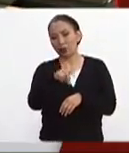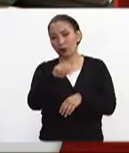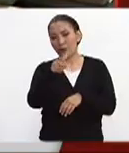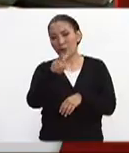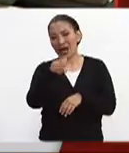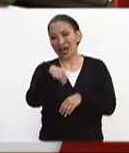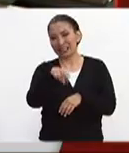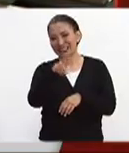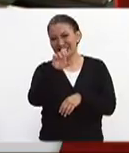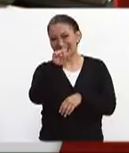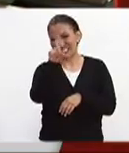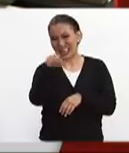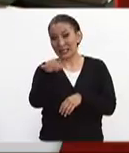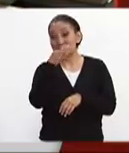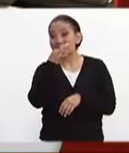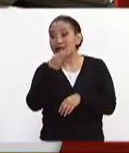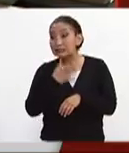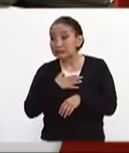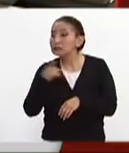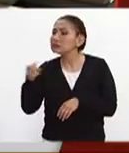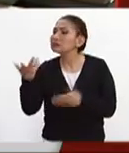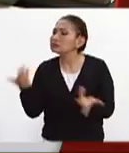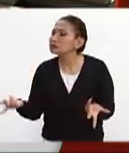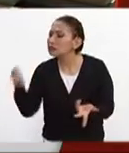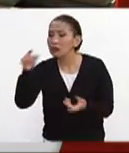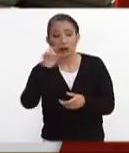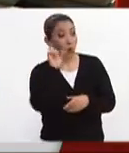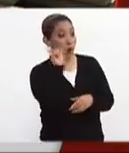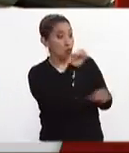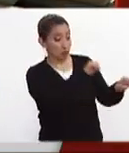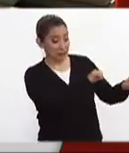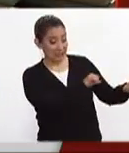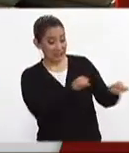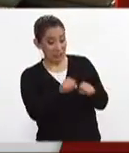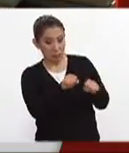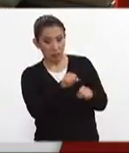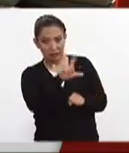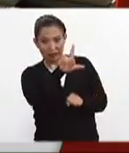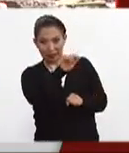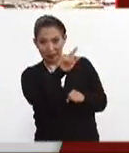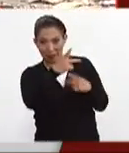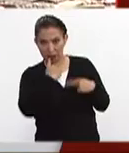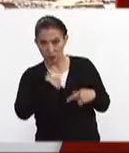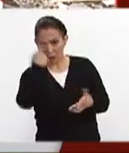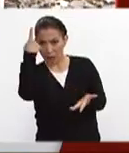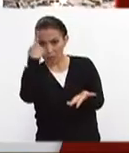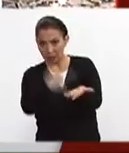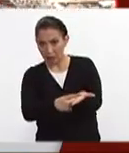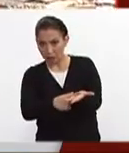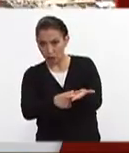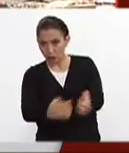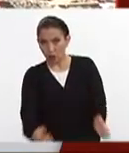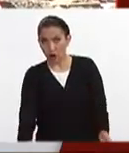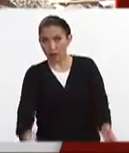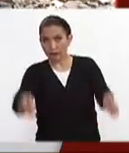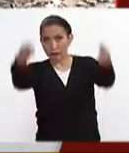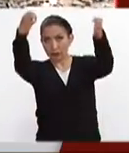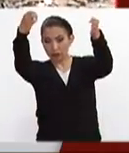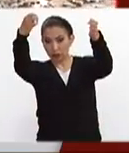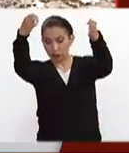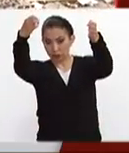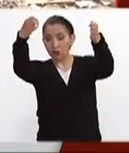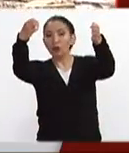Defensa Nacional nos dio un reporte de que en el momento del sismo eran 70 personas las que estaban en este